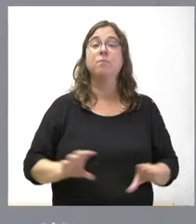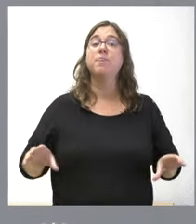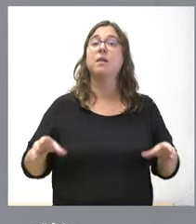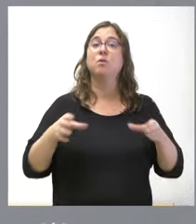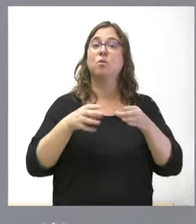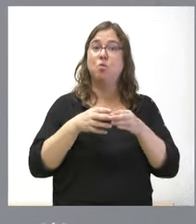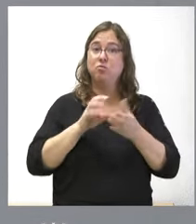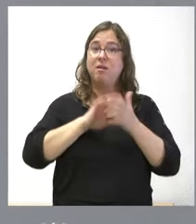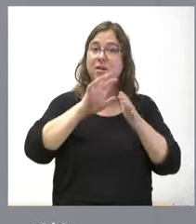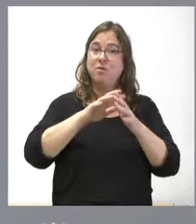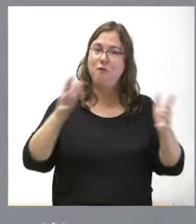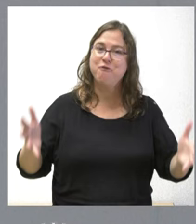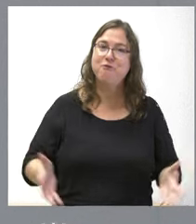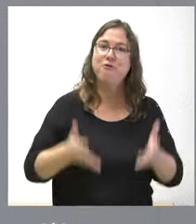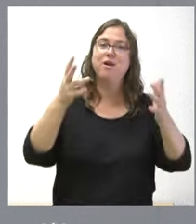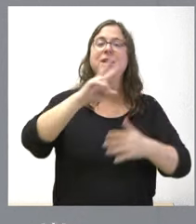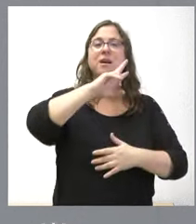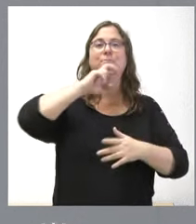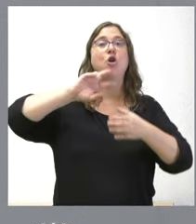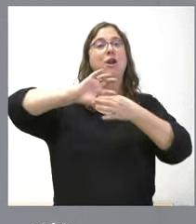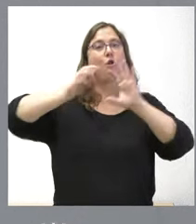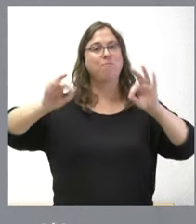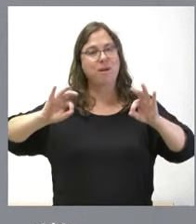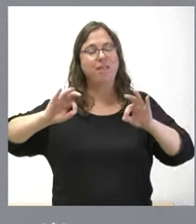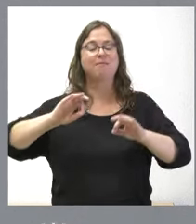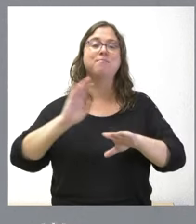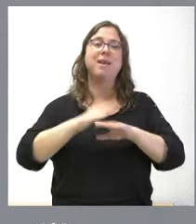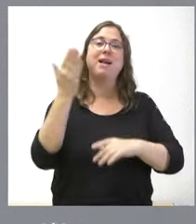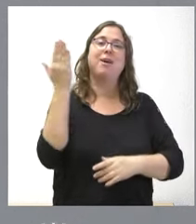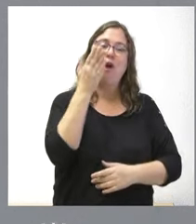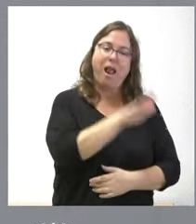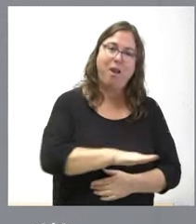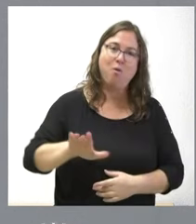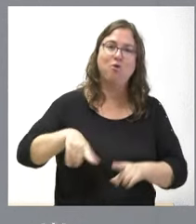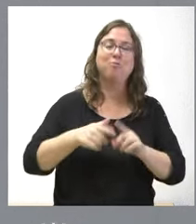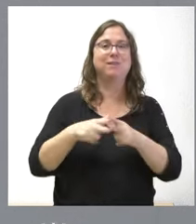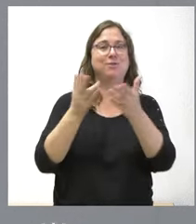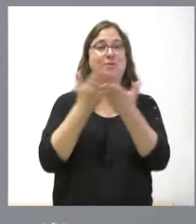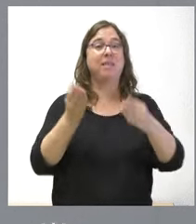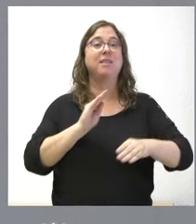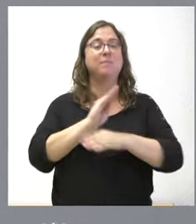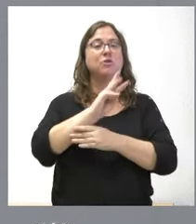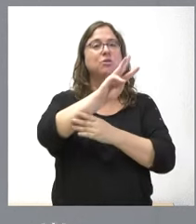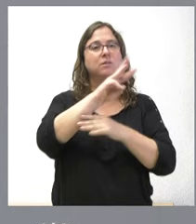también fomenta los valores del olimpismo en los escolares y la sociedad de Castilla y